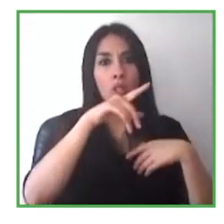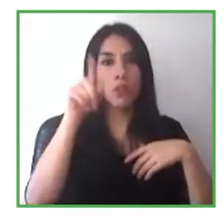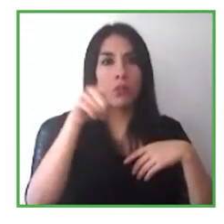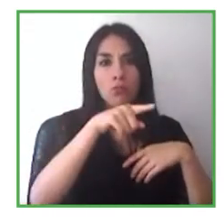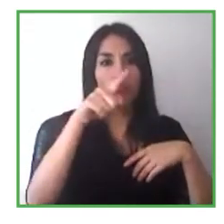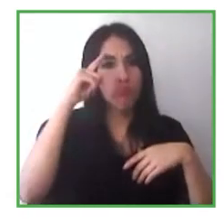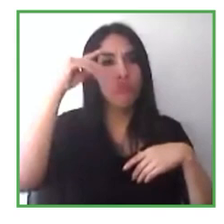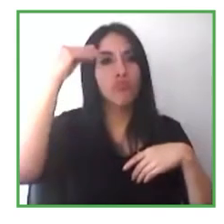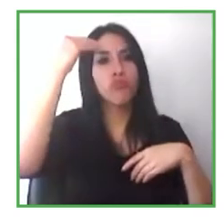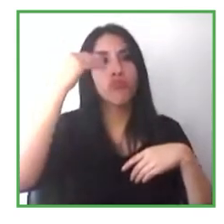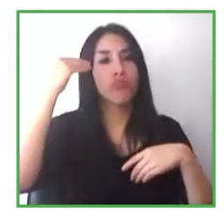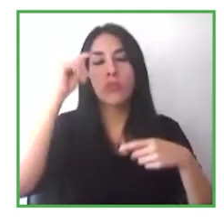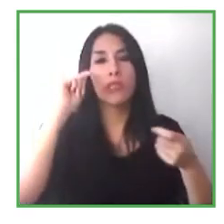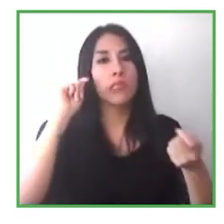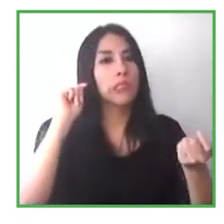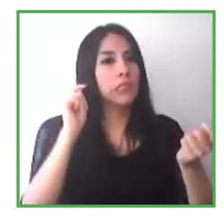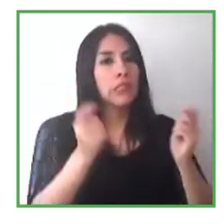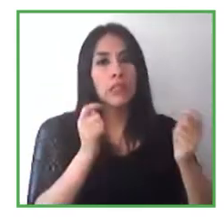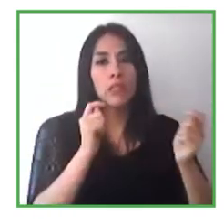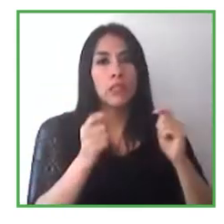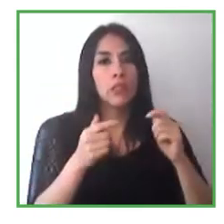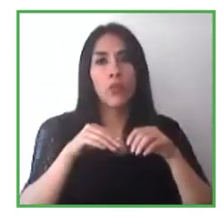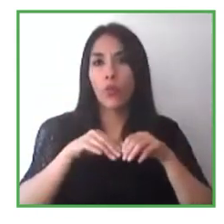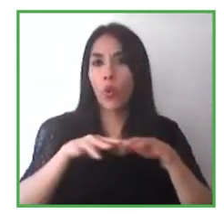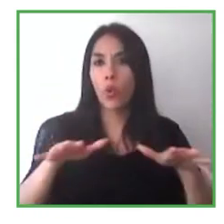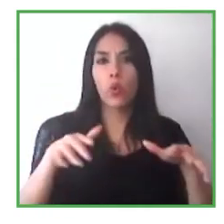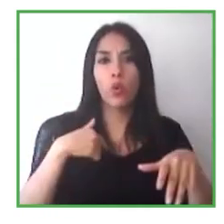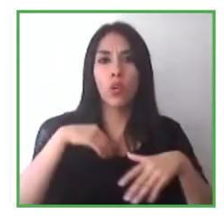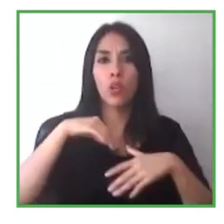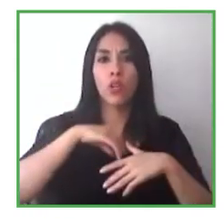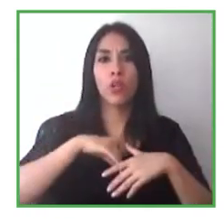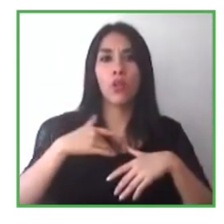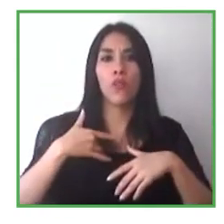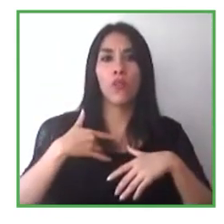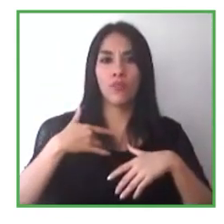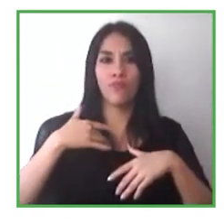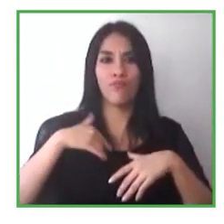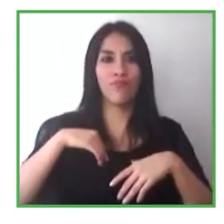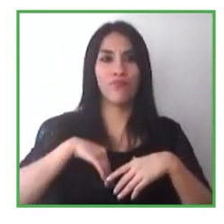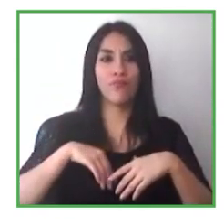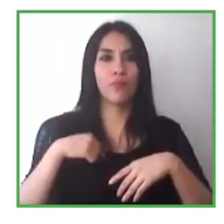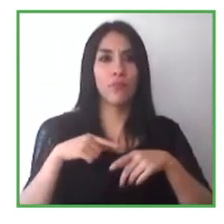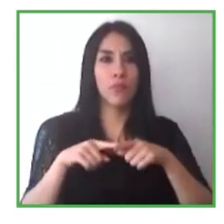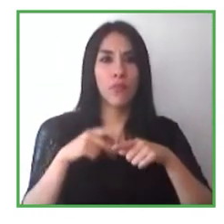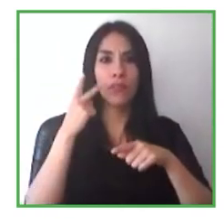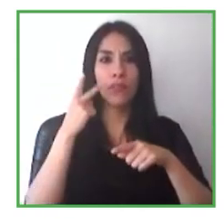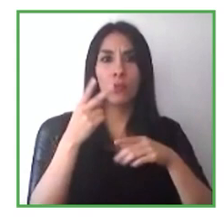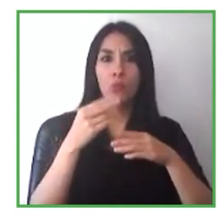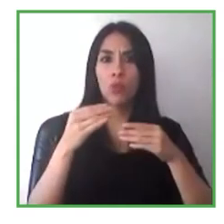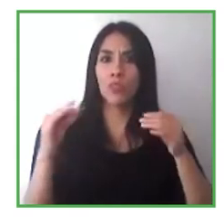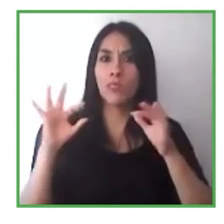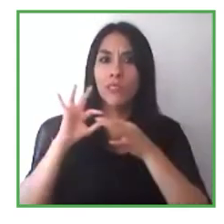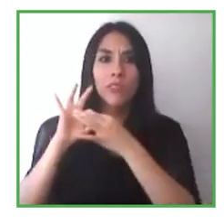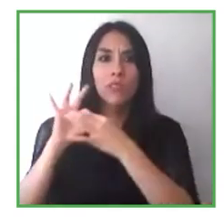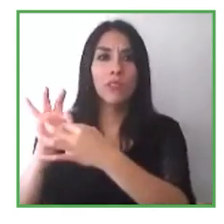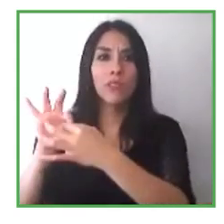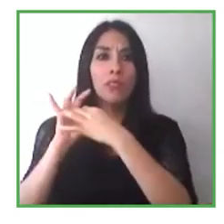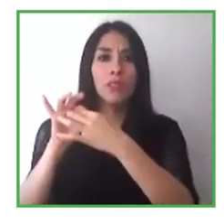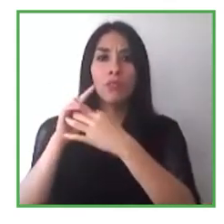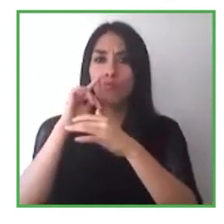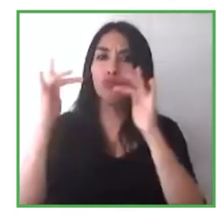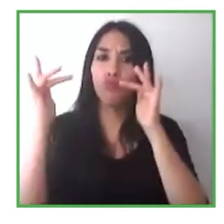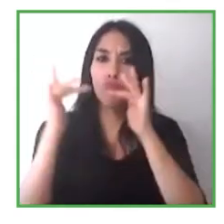Nosotros hemos visto una sorprendente conexión entre las personas con discapacidades y las personas que pueden estar